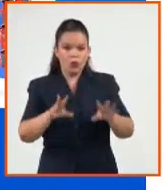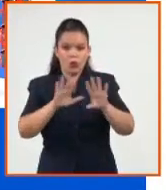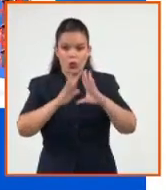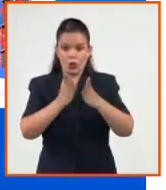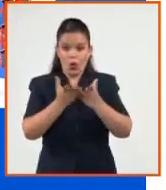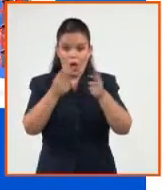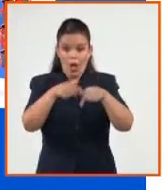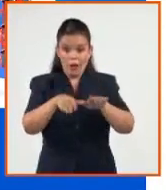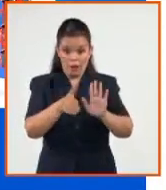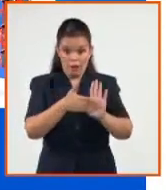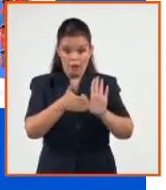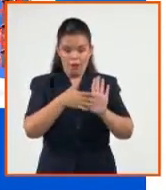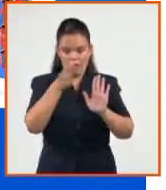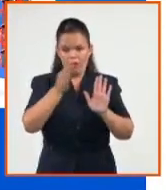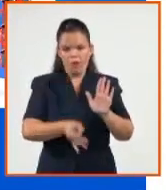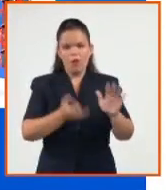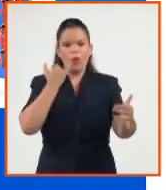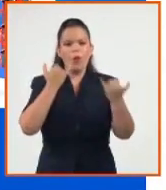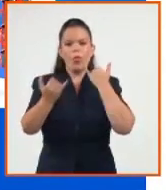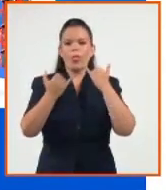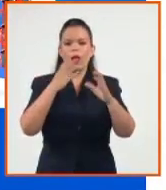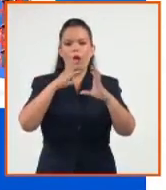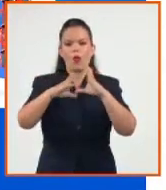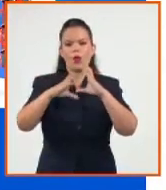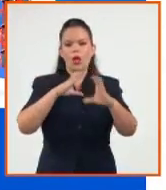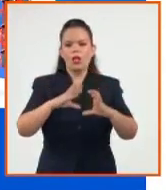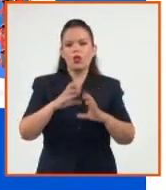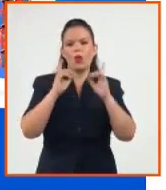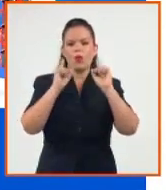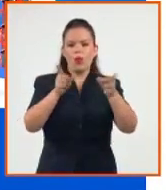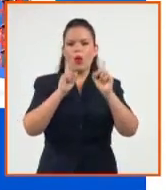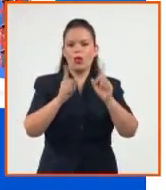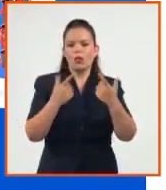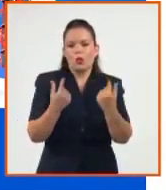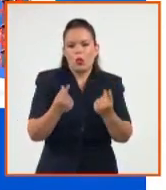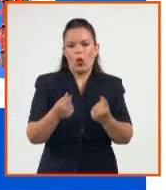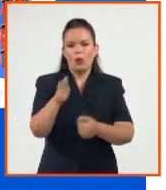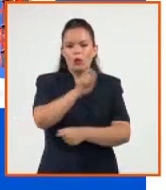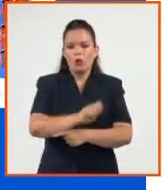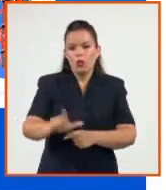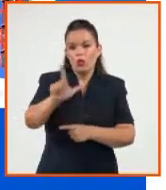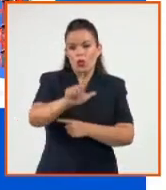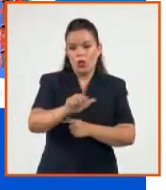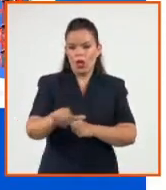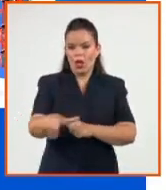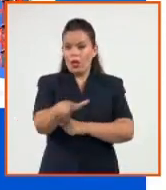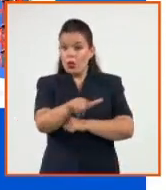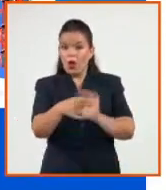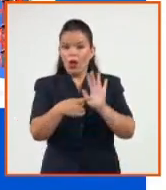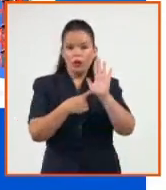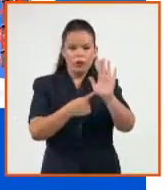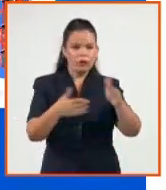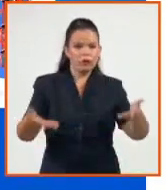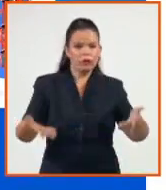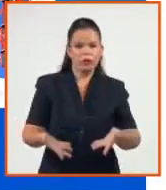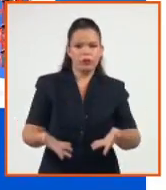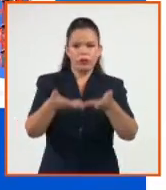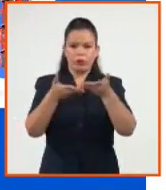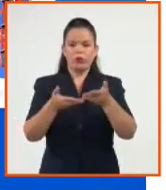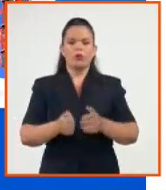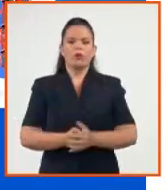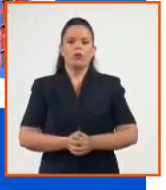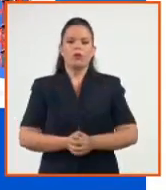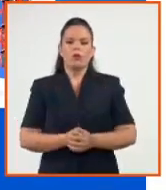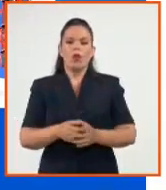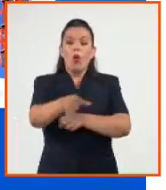telecomunicaciones para el desarrollo político, económico y social del país, promueve también el desarrollo armónico de estas redes y de los